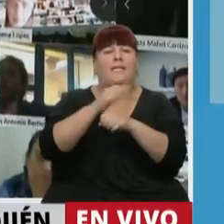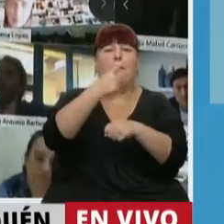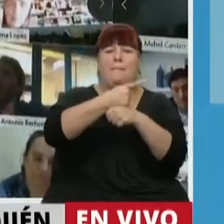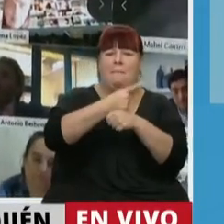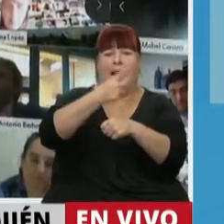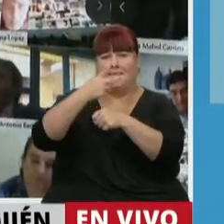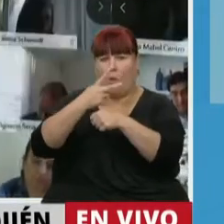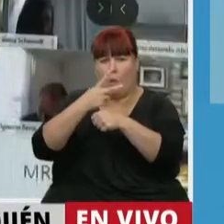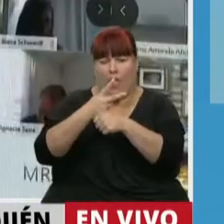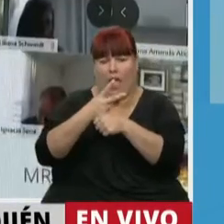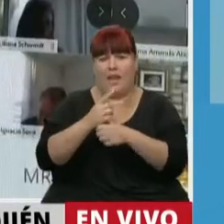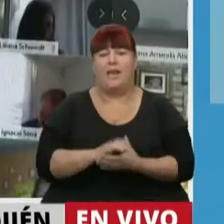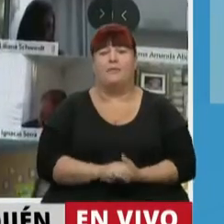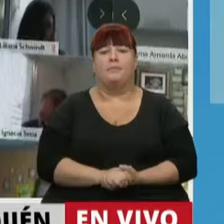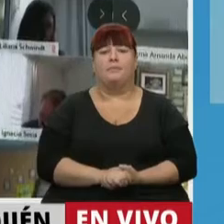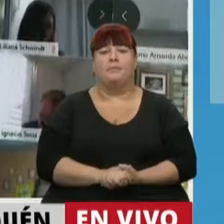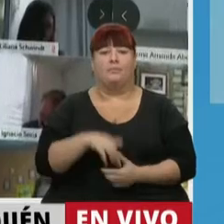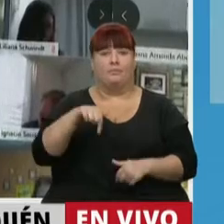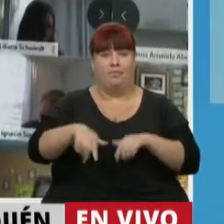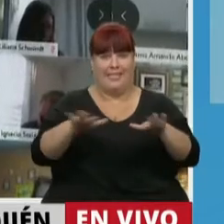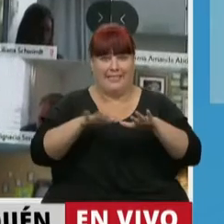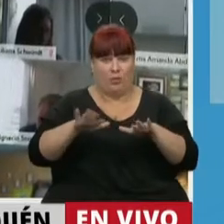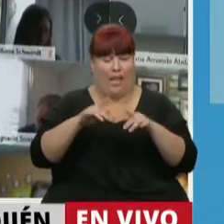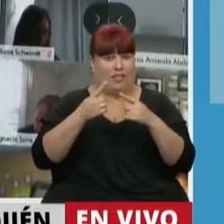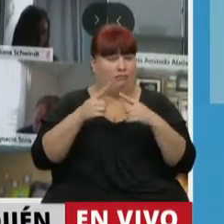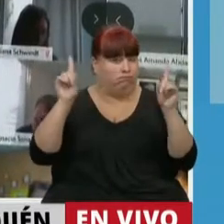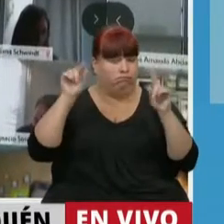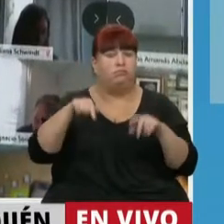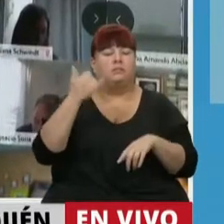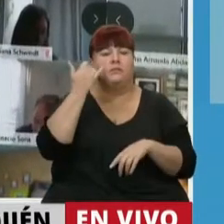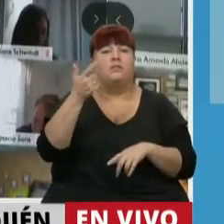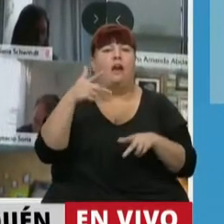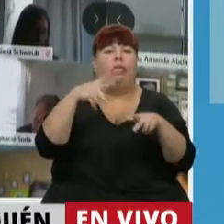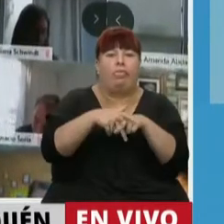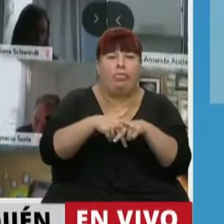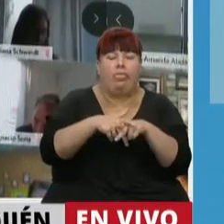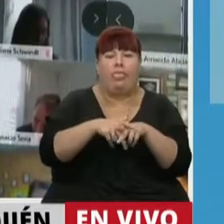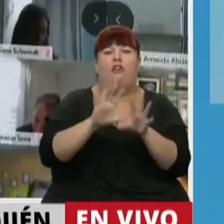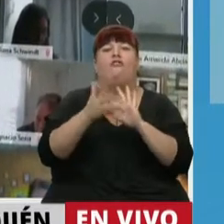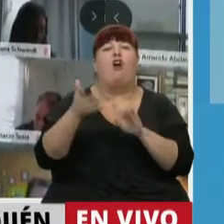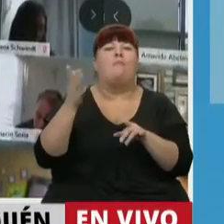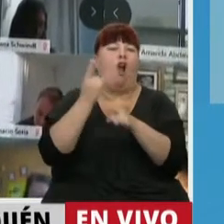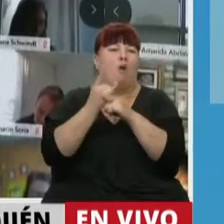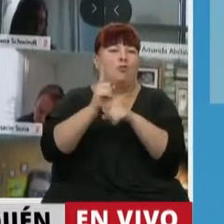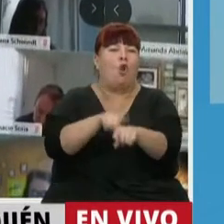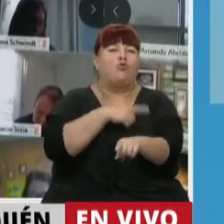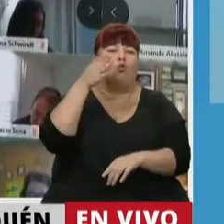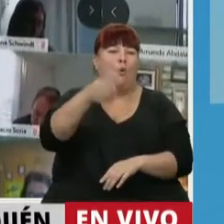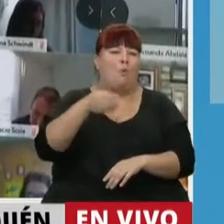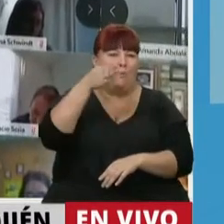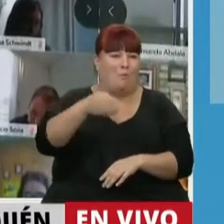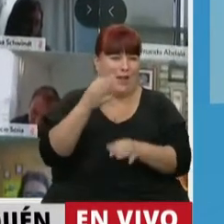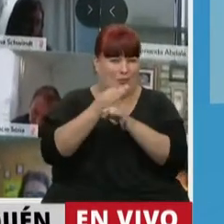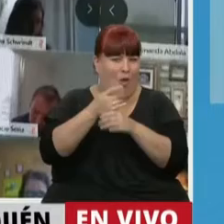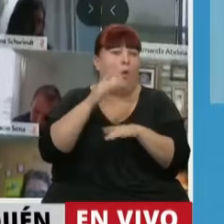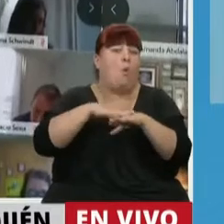y secundaria en esta situación extraordinaria se vieron interrumpidas en su modalidad habitual presencial,